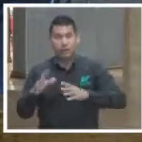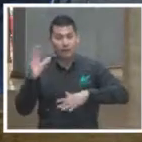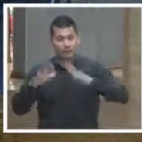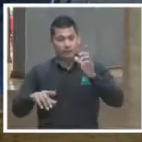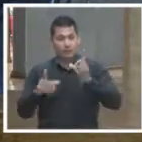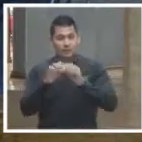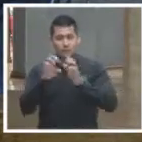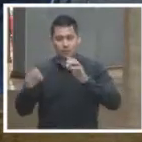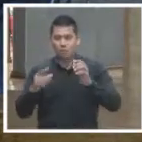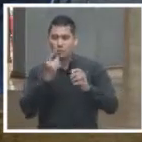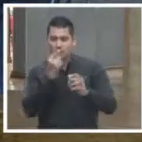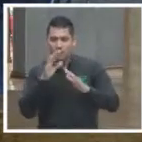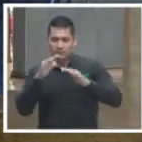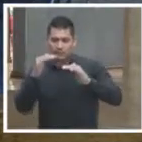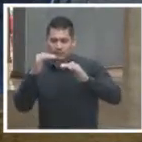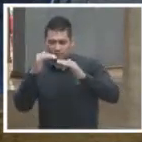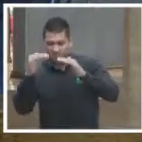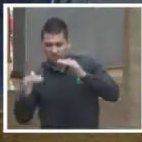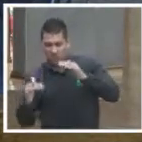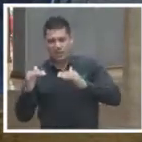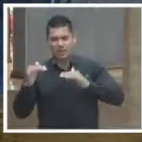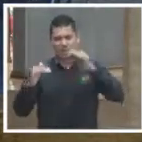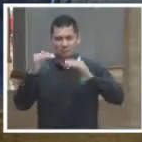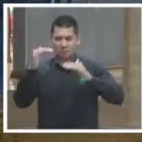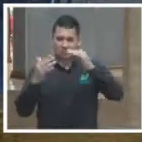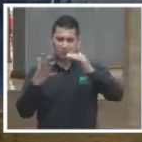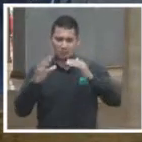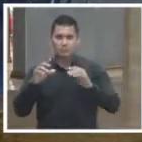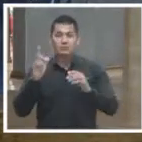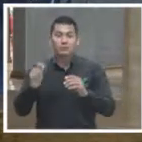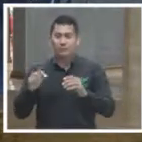policías y a veces abajo, están los partidos políticos.